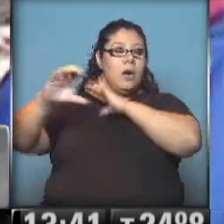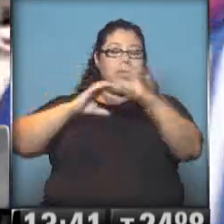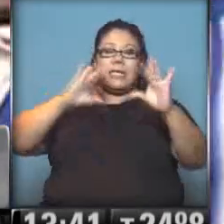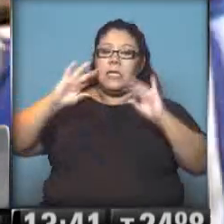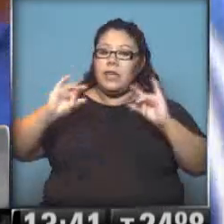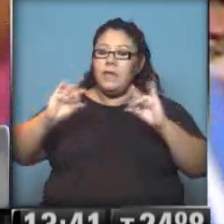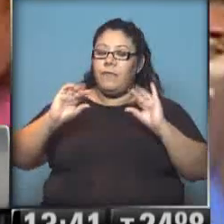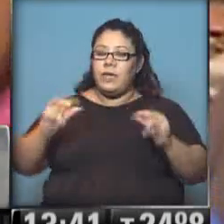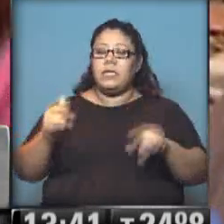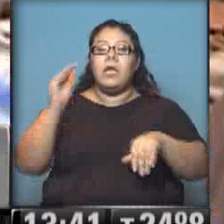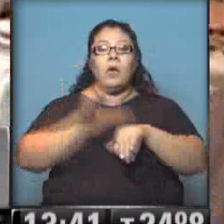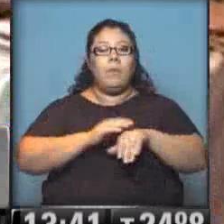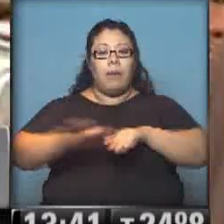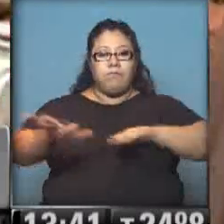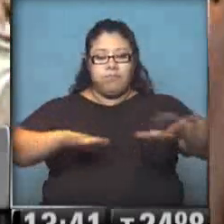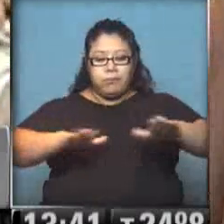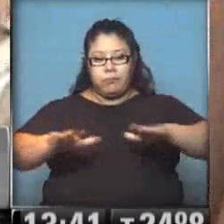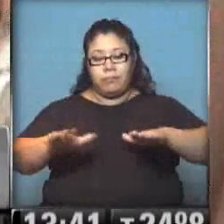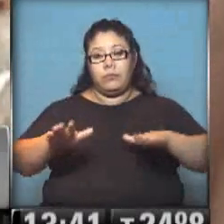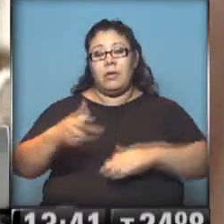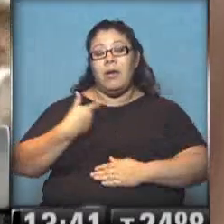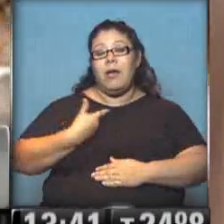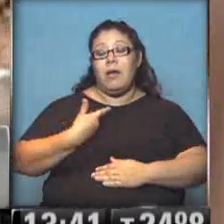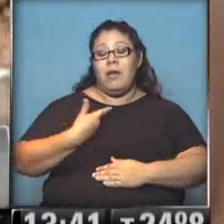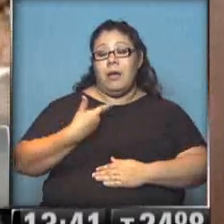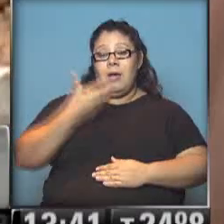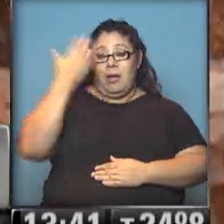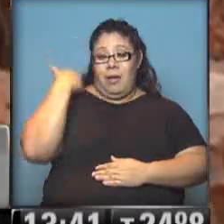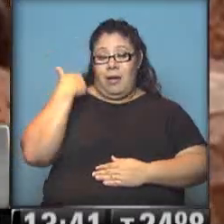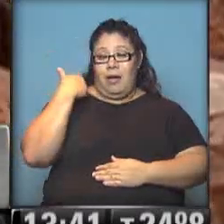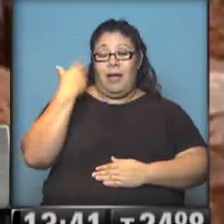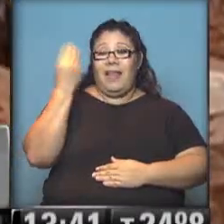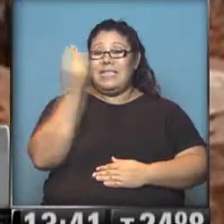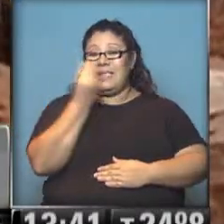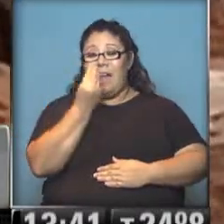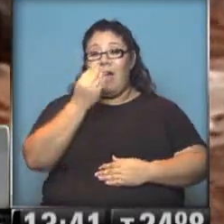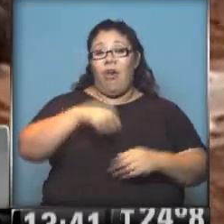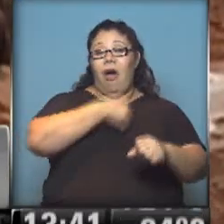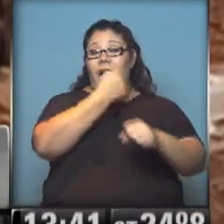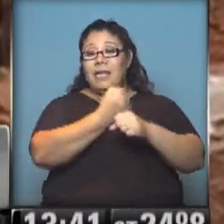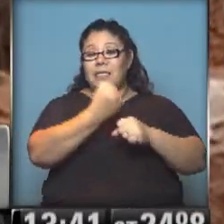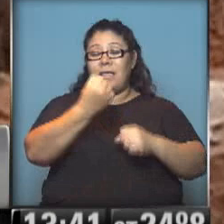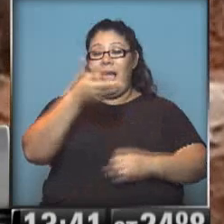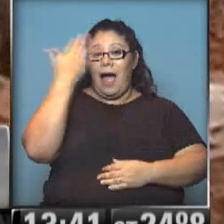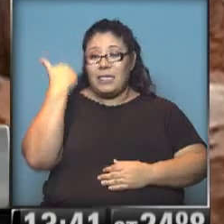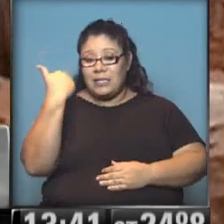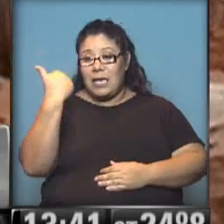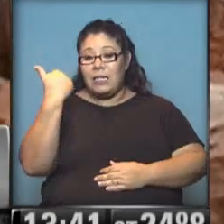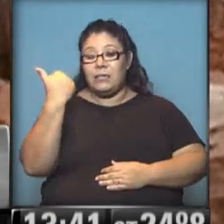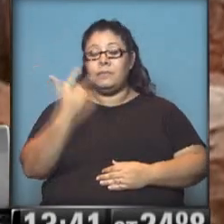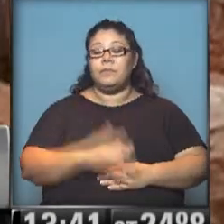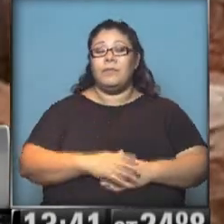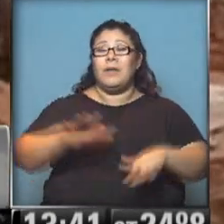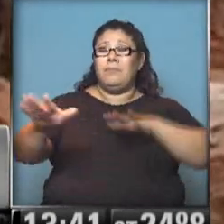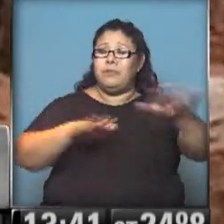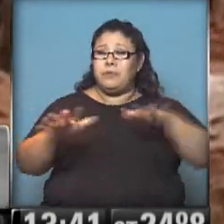.7 grados De ayer Una de las más de 40 Que se han producido Desde el sábado Cuando ocurrió El primer temblor En tanto